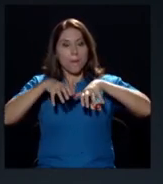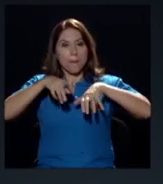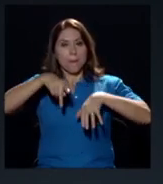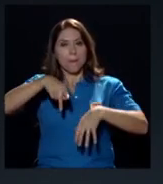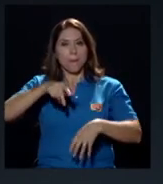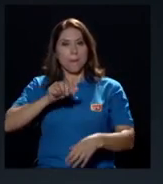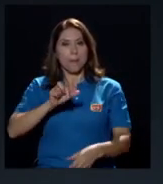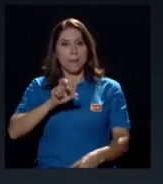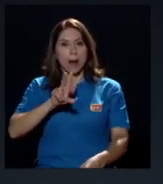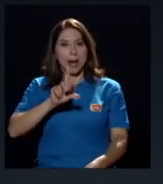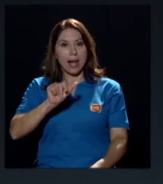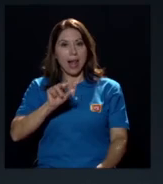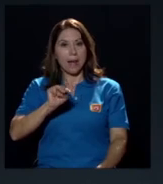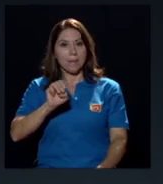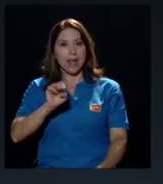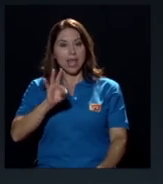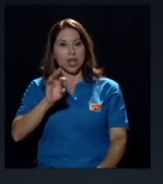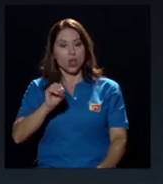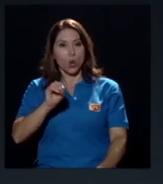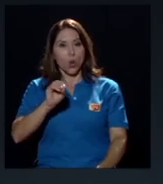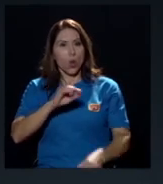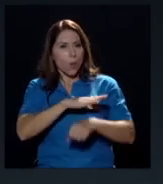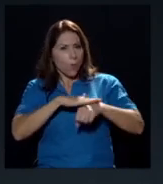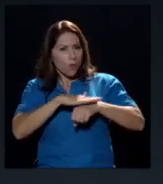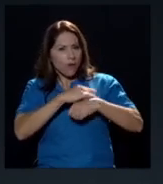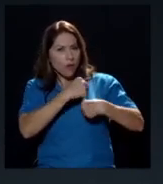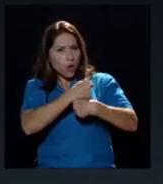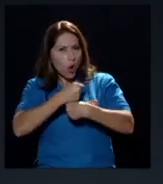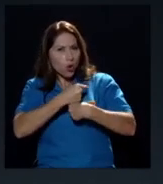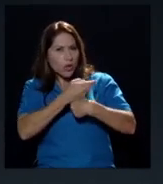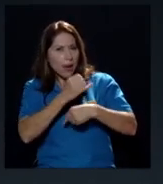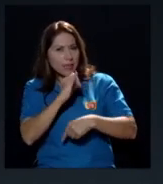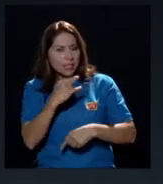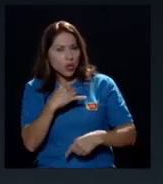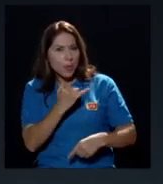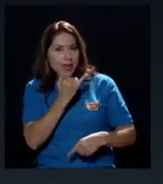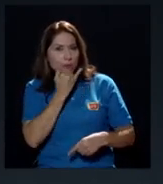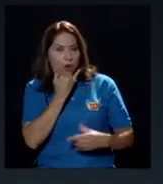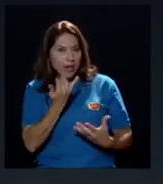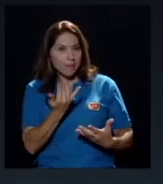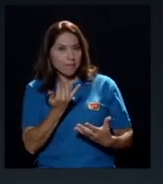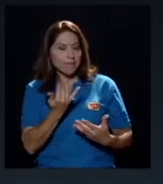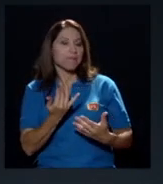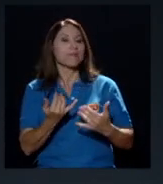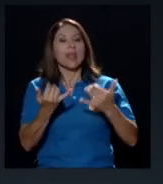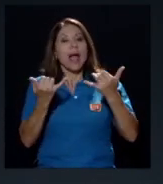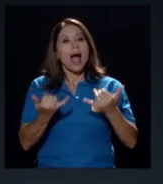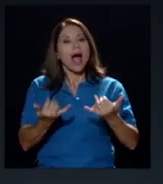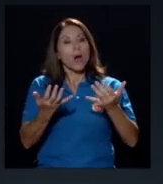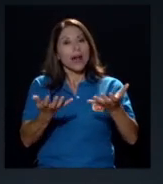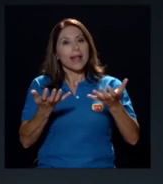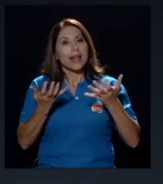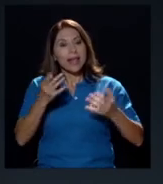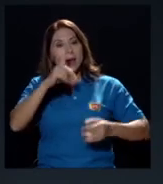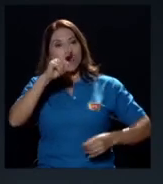por favor corríjame si me equivoqué en eso y quería causar la siguiente pregunta a un tema que ya había sugerido